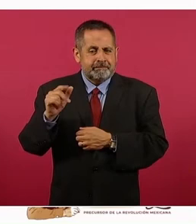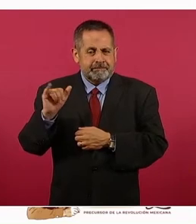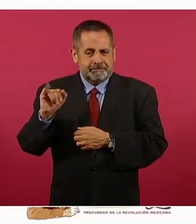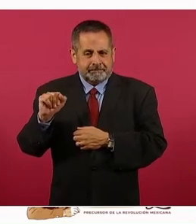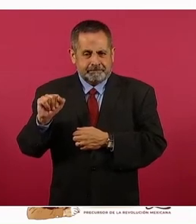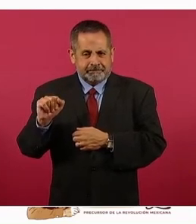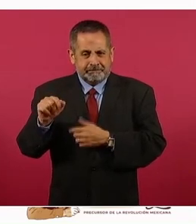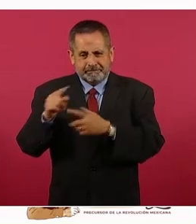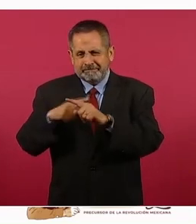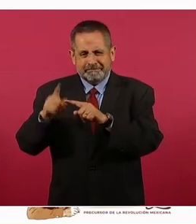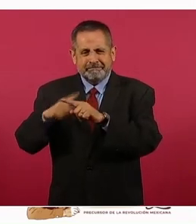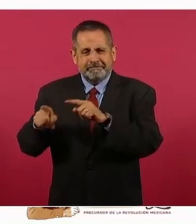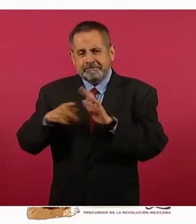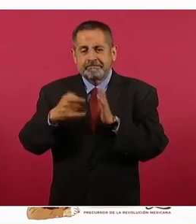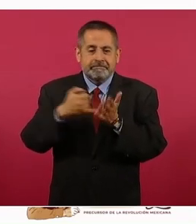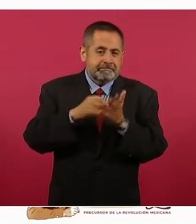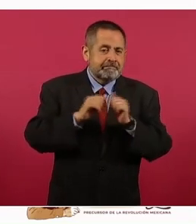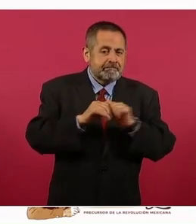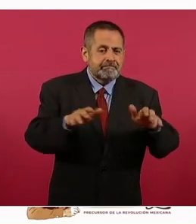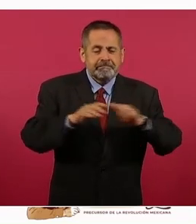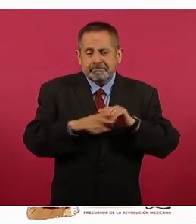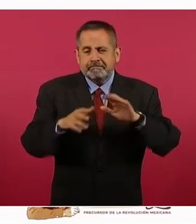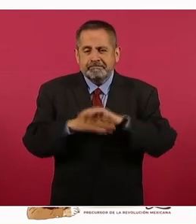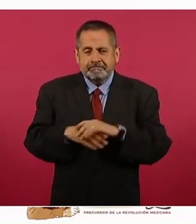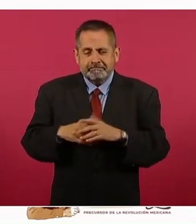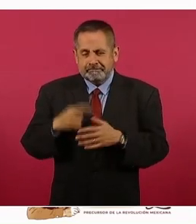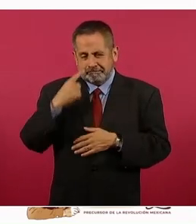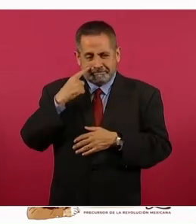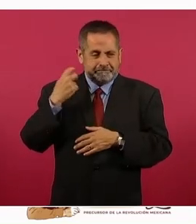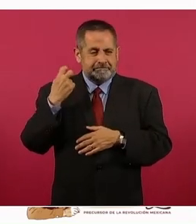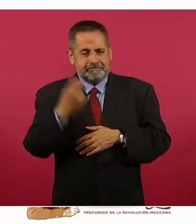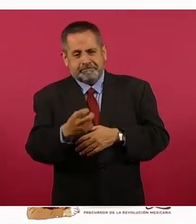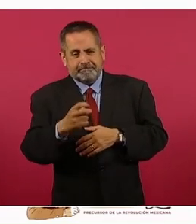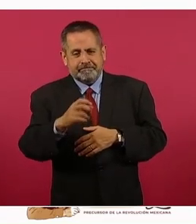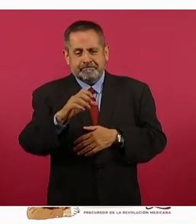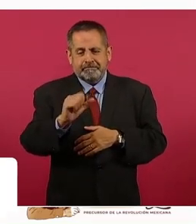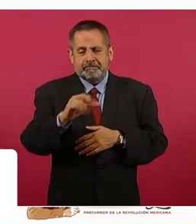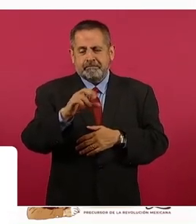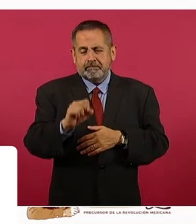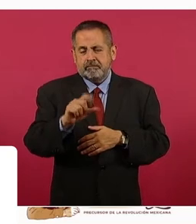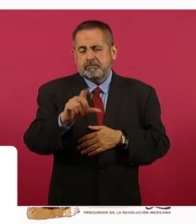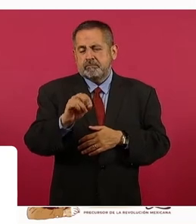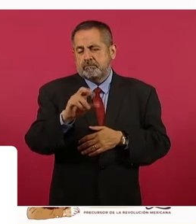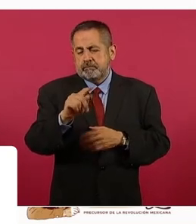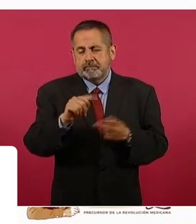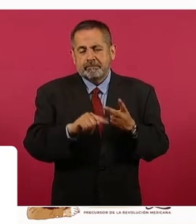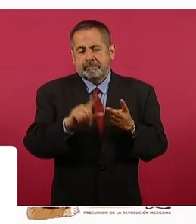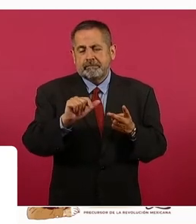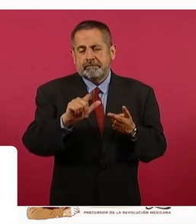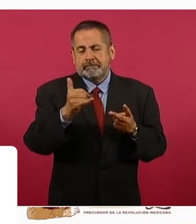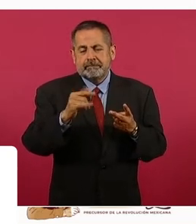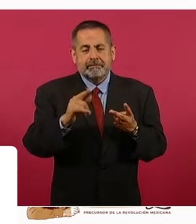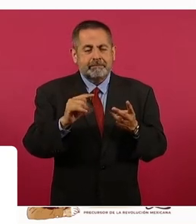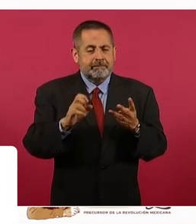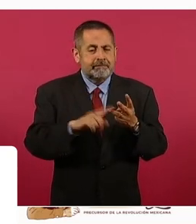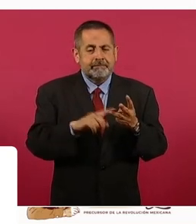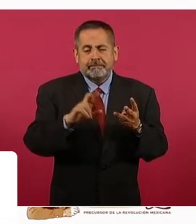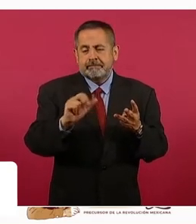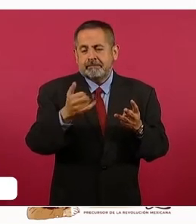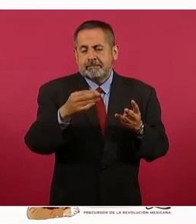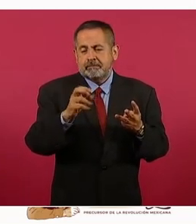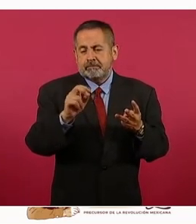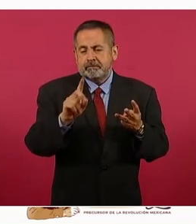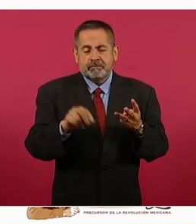comunicación que publicaron a personajes como Carlos Loret de Mola, Lili Tellez, Héctor de Mauleón, Raimundo Riva